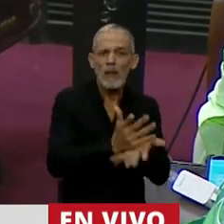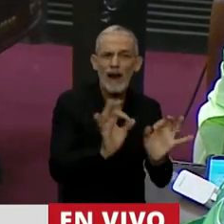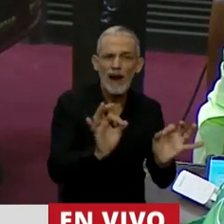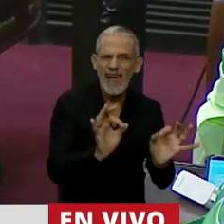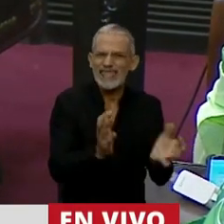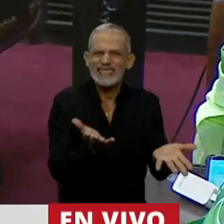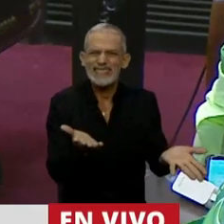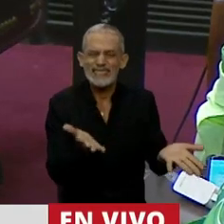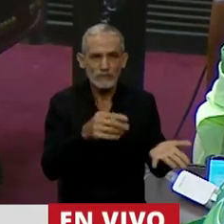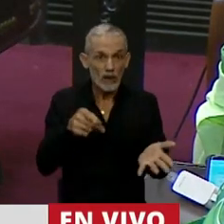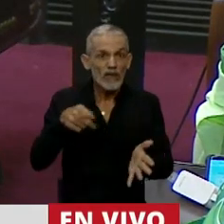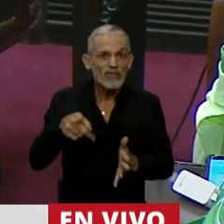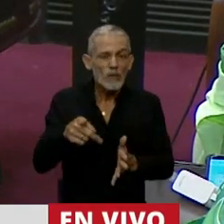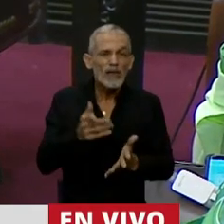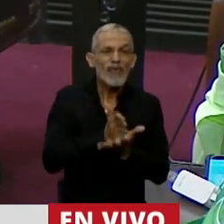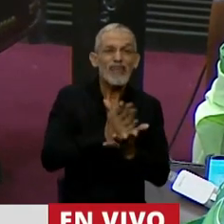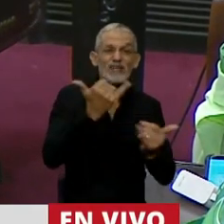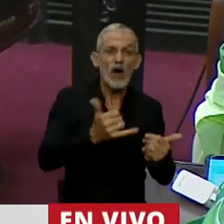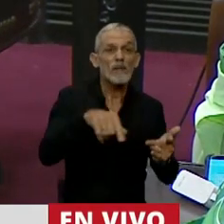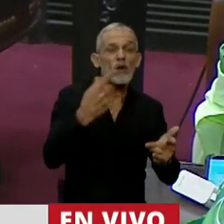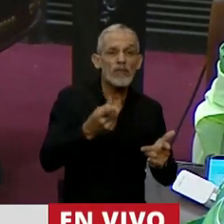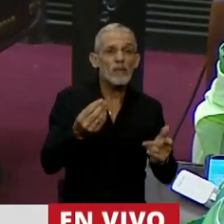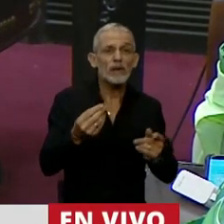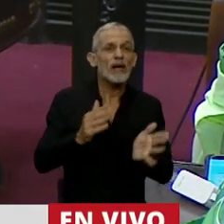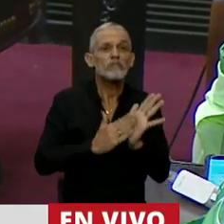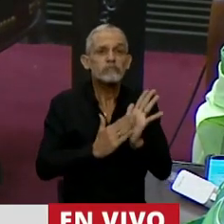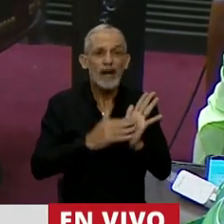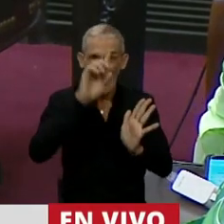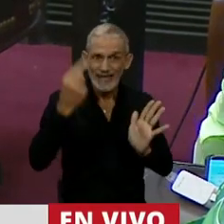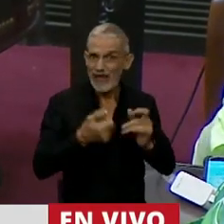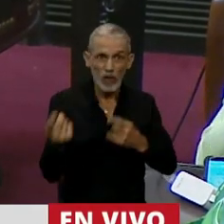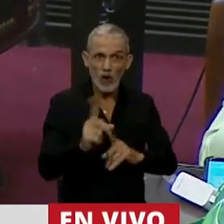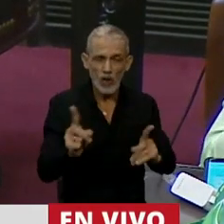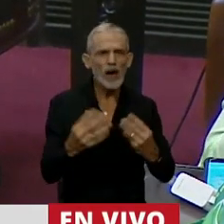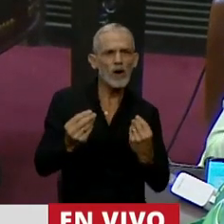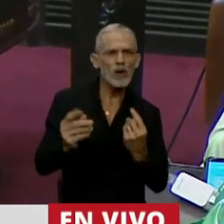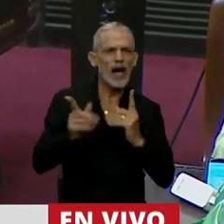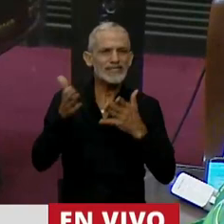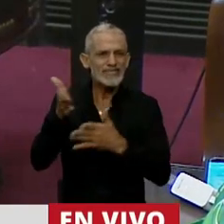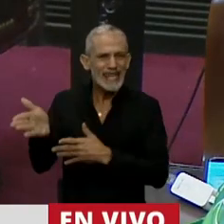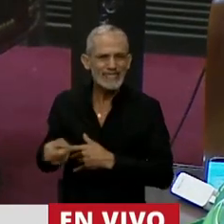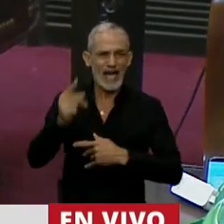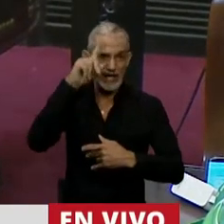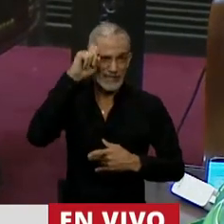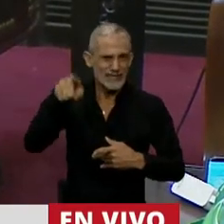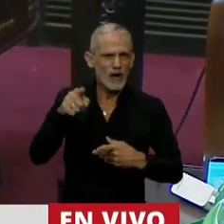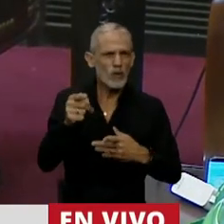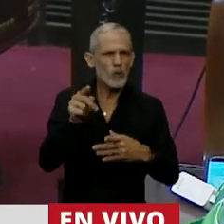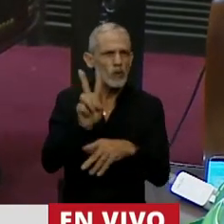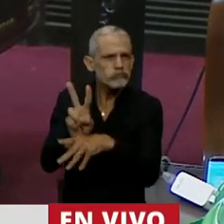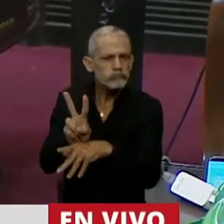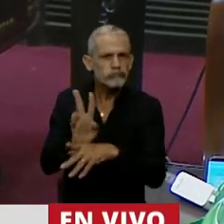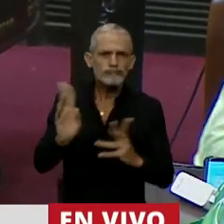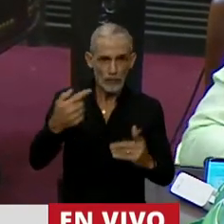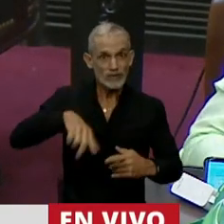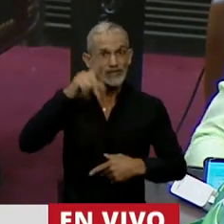pena y que pase a haber un derecho si ese derecho no es garantizado por el Estado con la asistencia del sistema de salud? Nosotros necesitamos